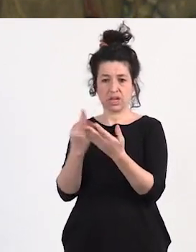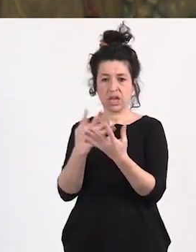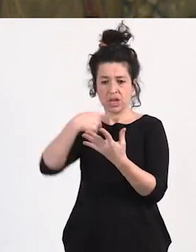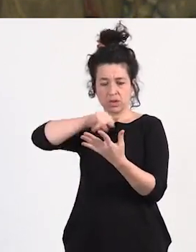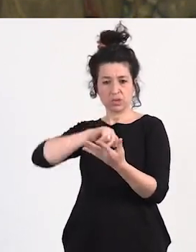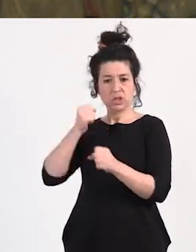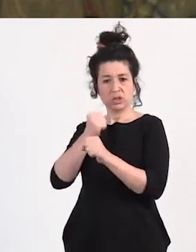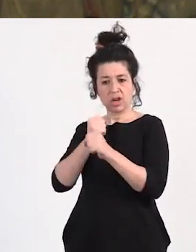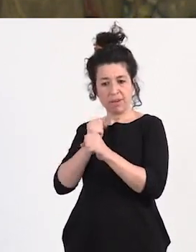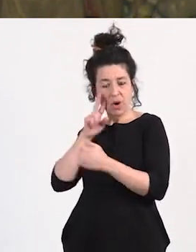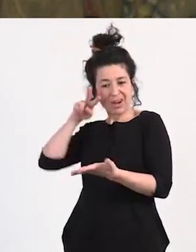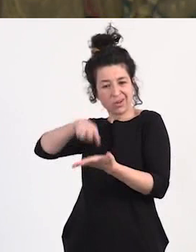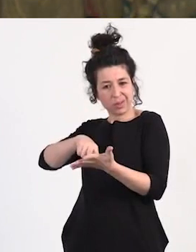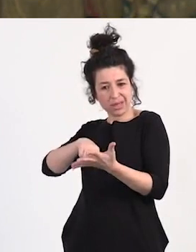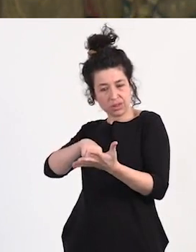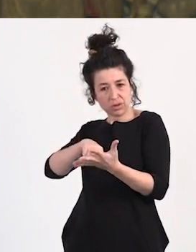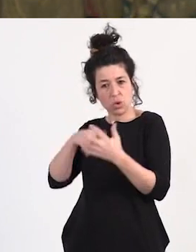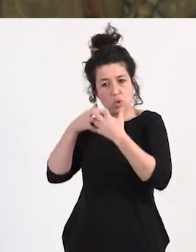nuestro trabajo porque